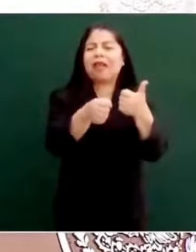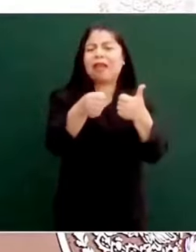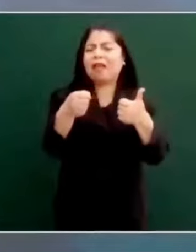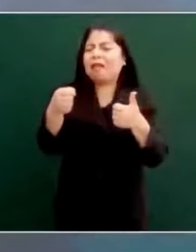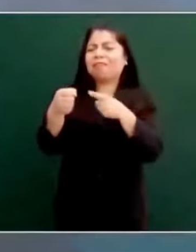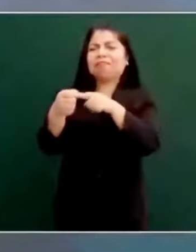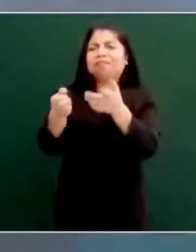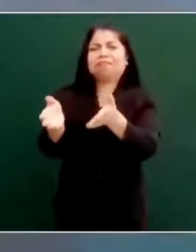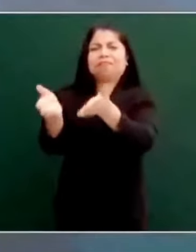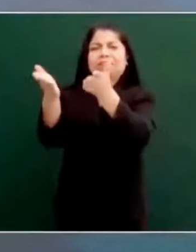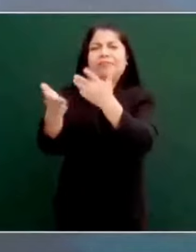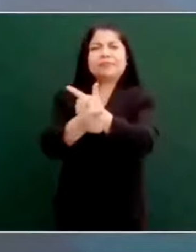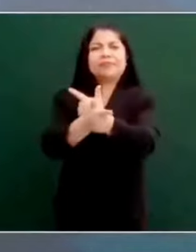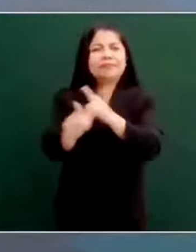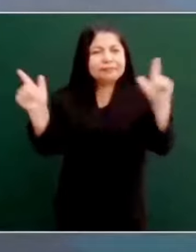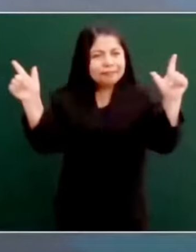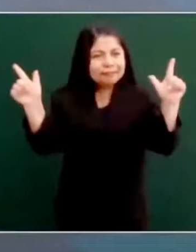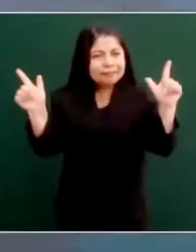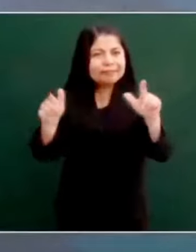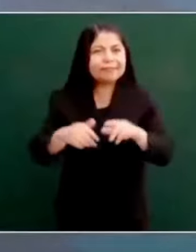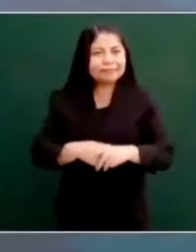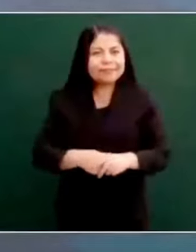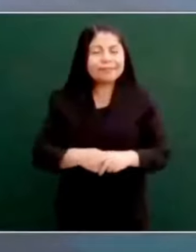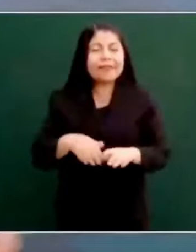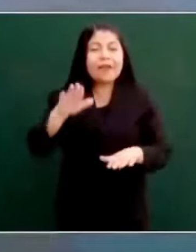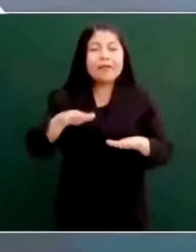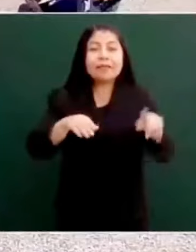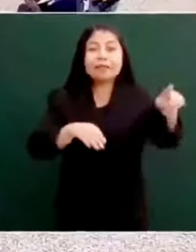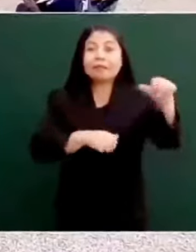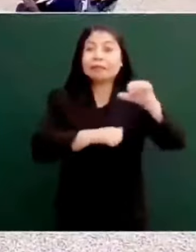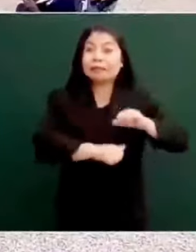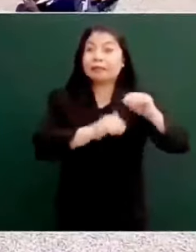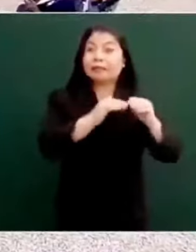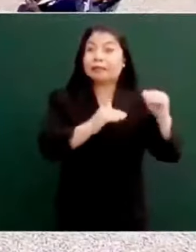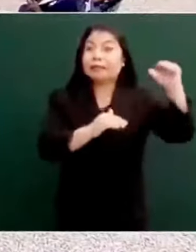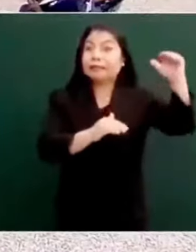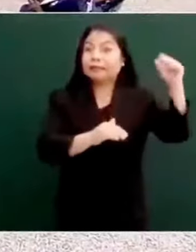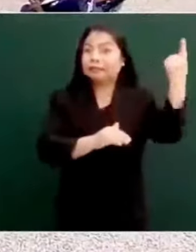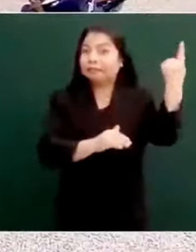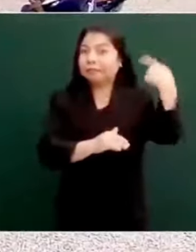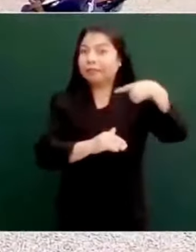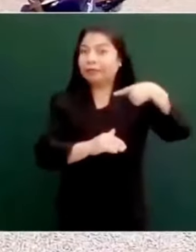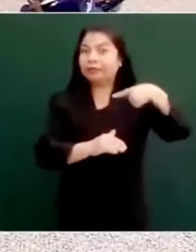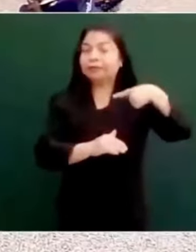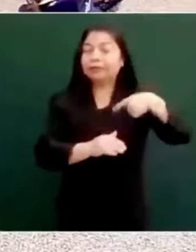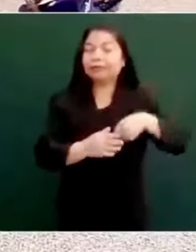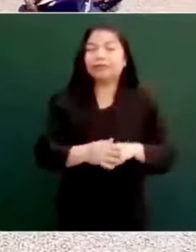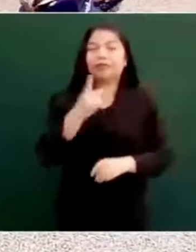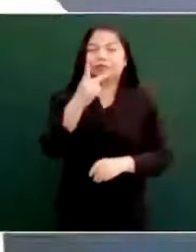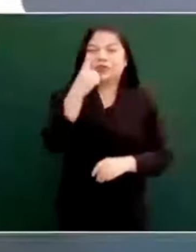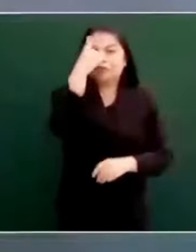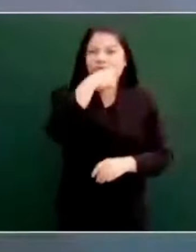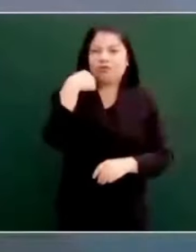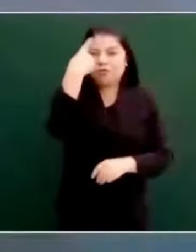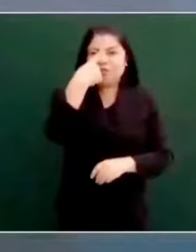la orden, en dos horas lo dejan libre.